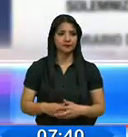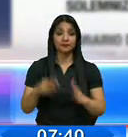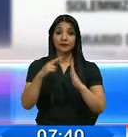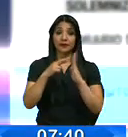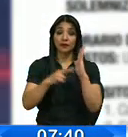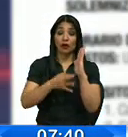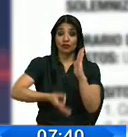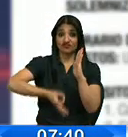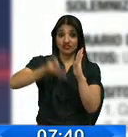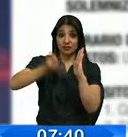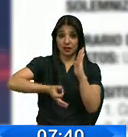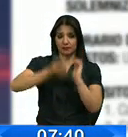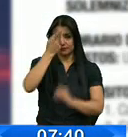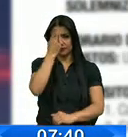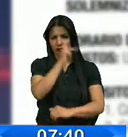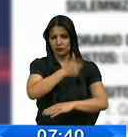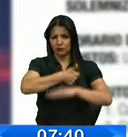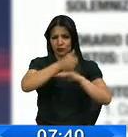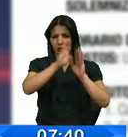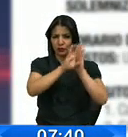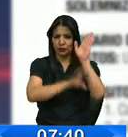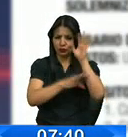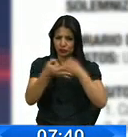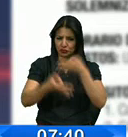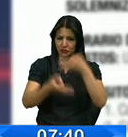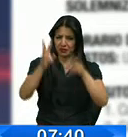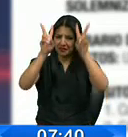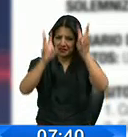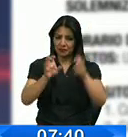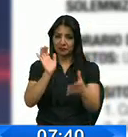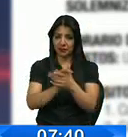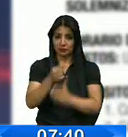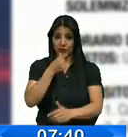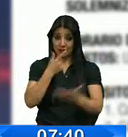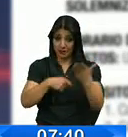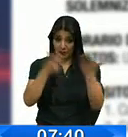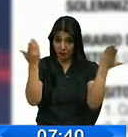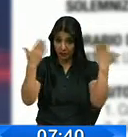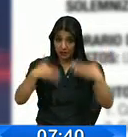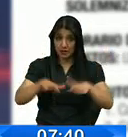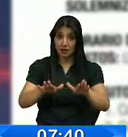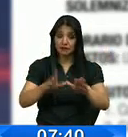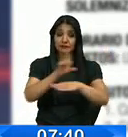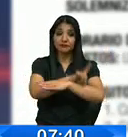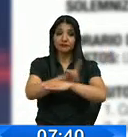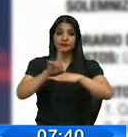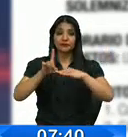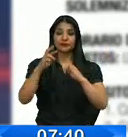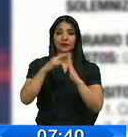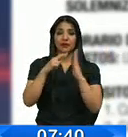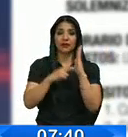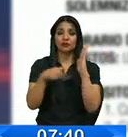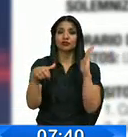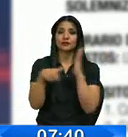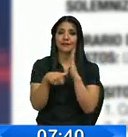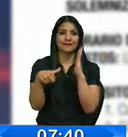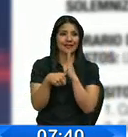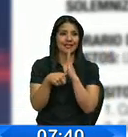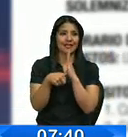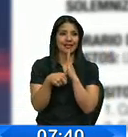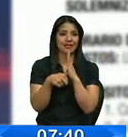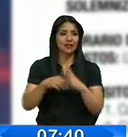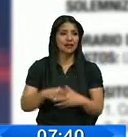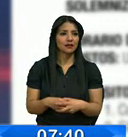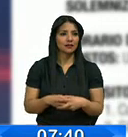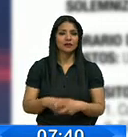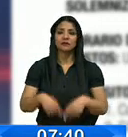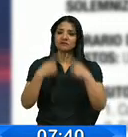oficial publicó la sentencia de la Corte Constitucional relativa al matrimonio igualitario, la Dirección General del Registro Civil, Identificación y Cedulación